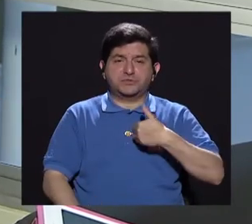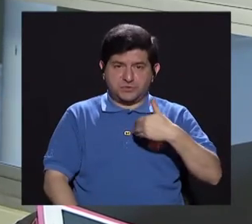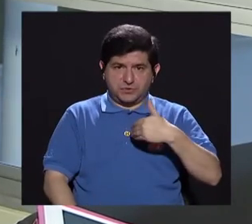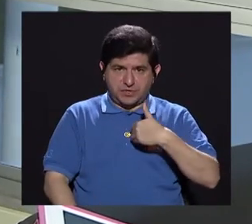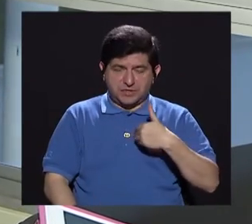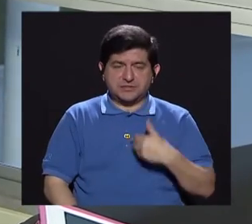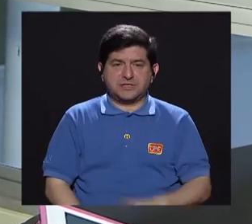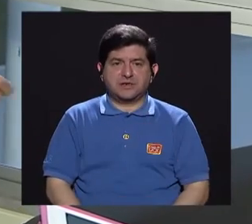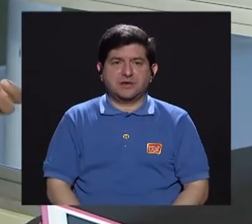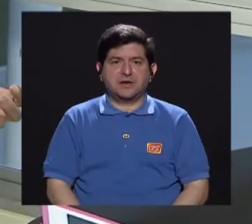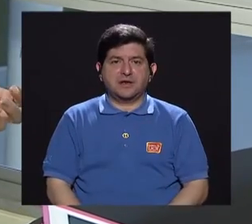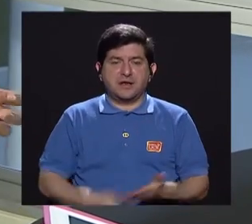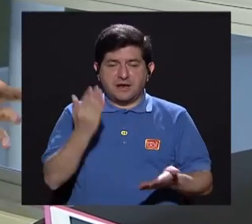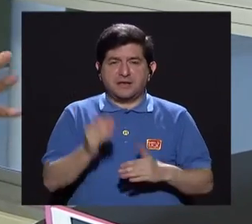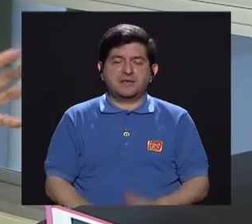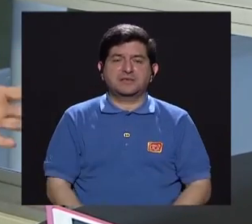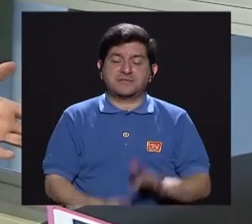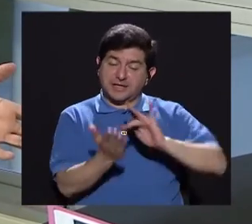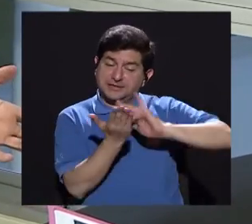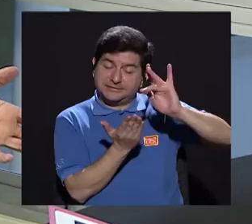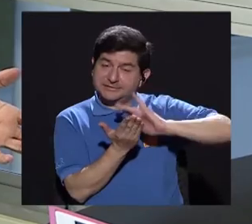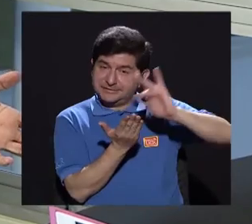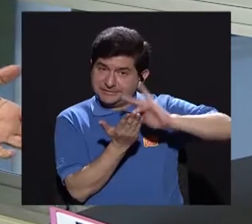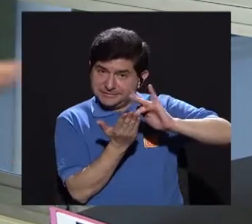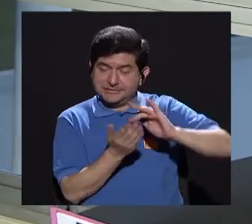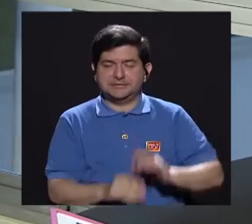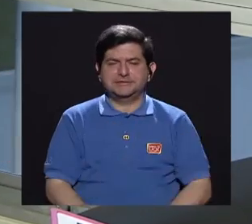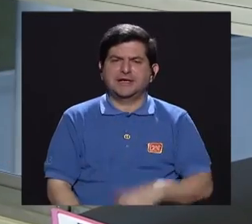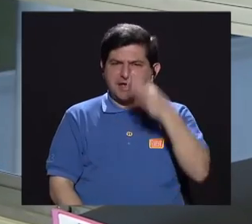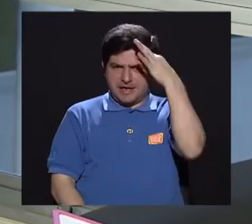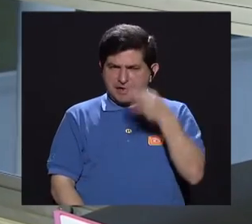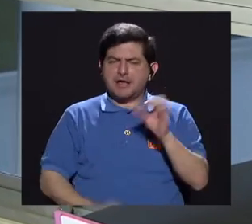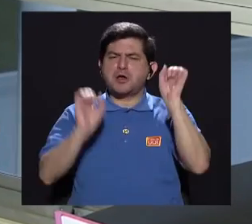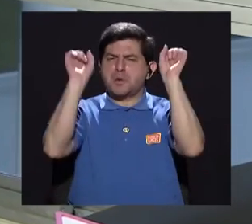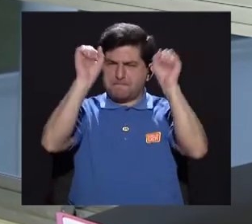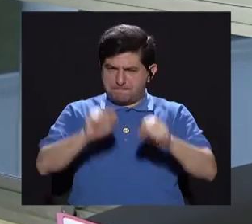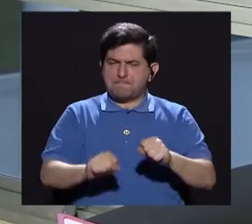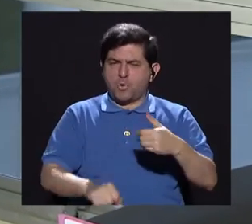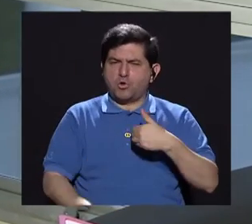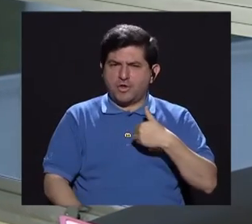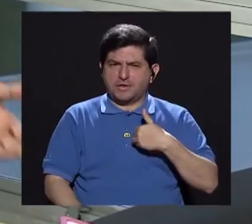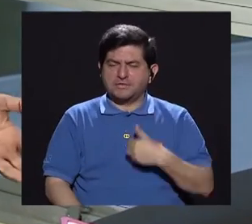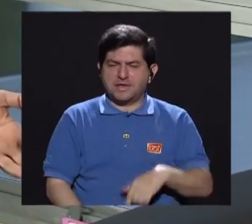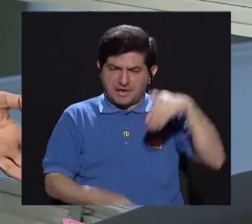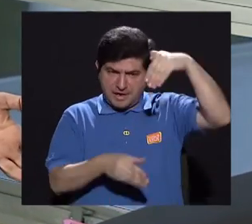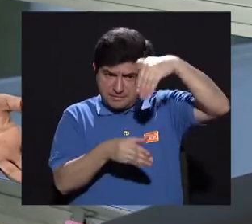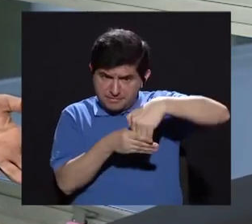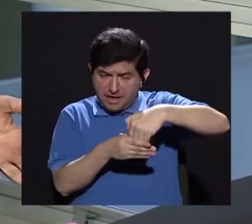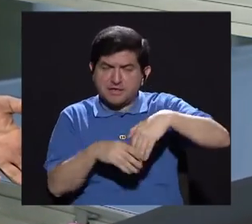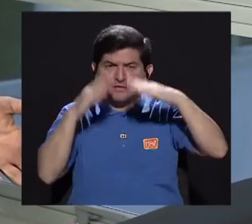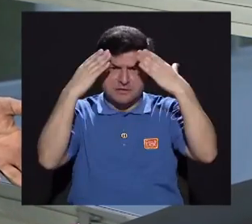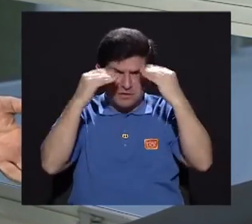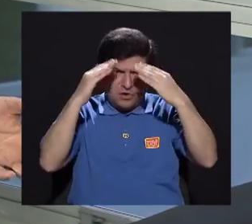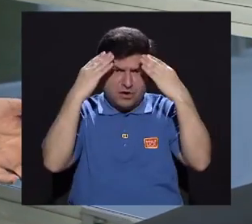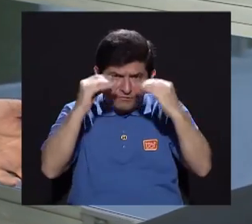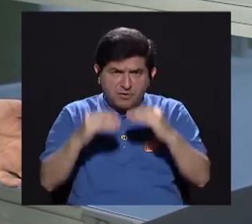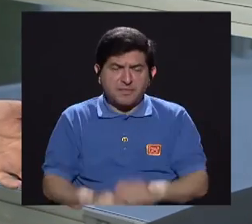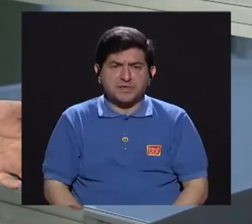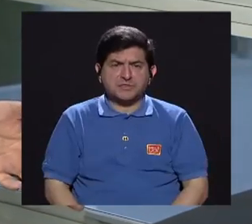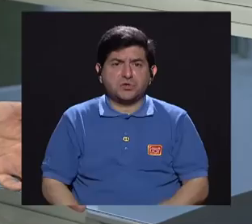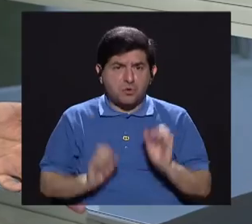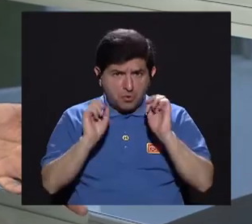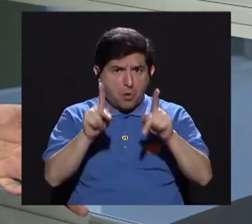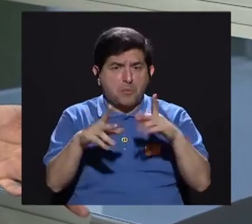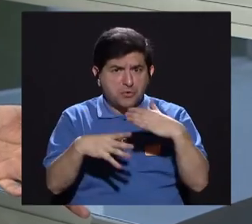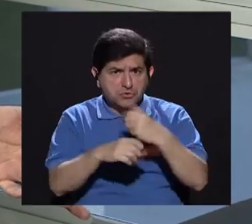el dispositivo móvil inteligente, creo que es posible llevar y grabar, por ejemplo, las indicaciones, ¿eso tenemos